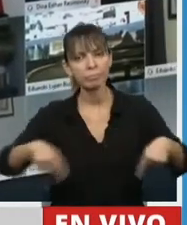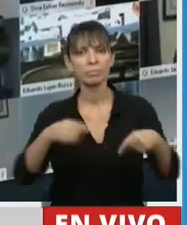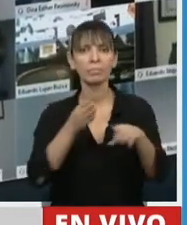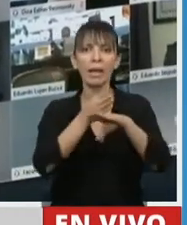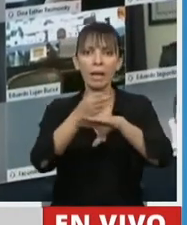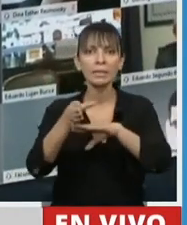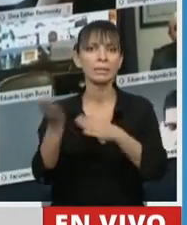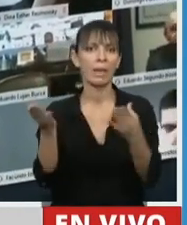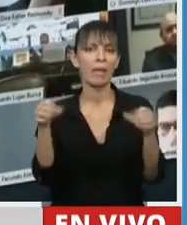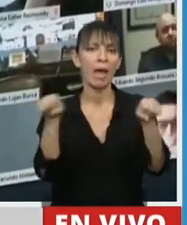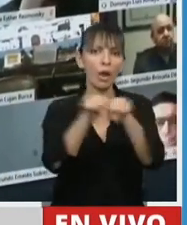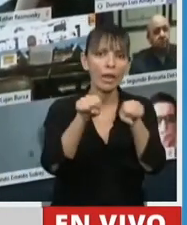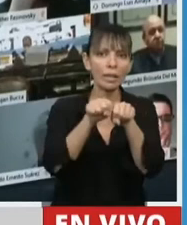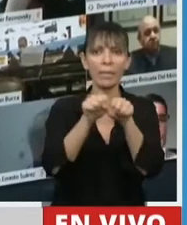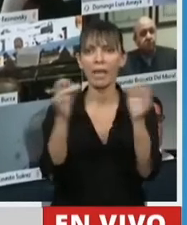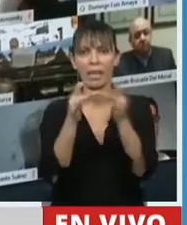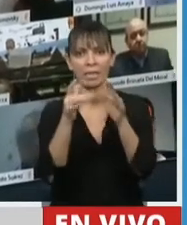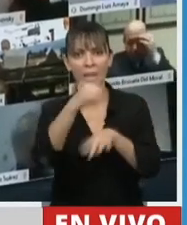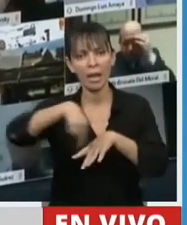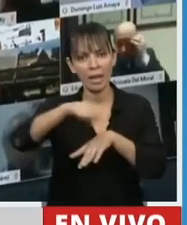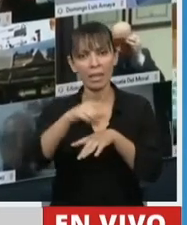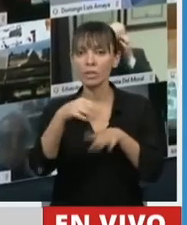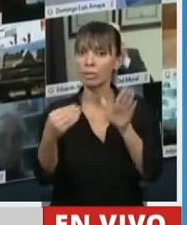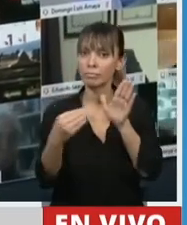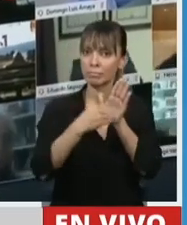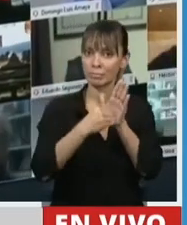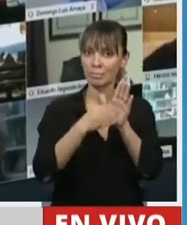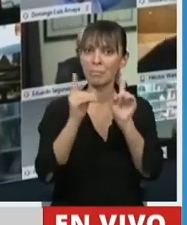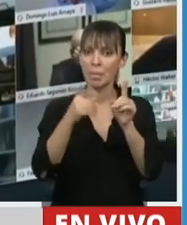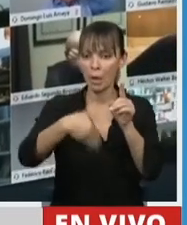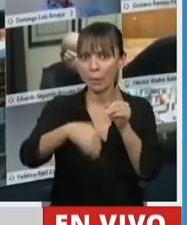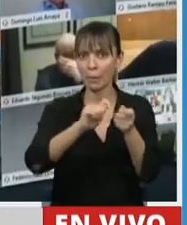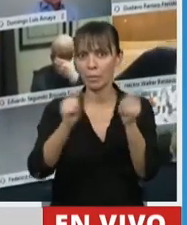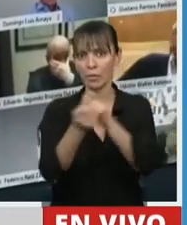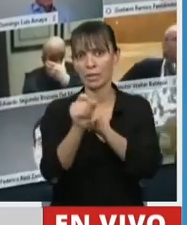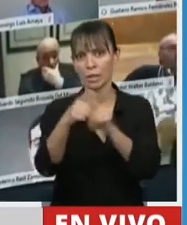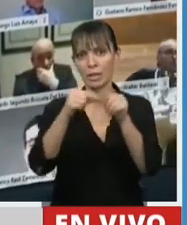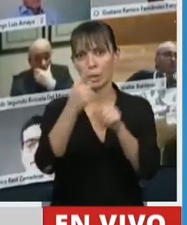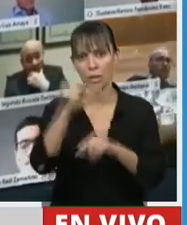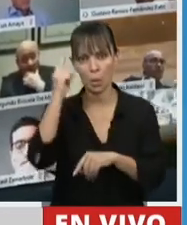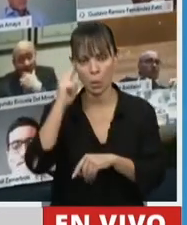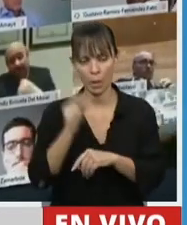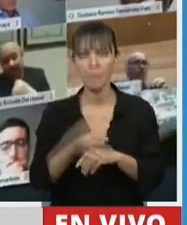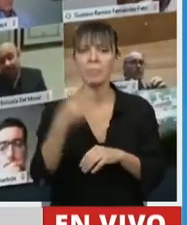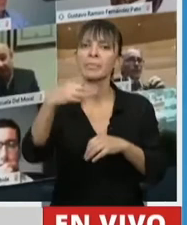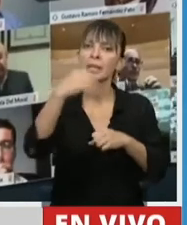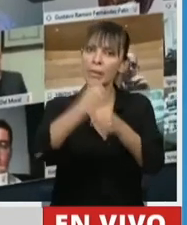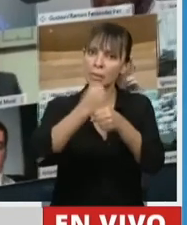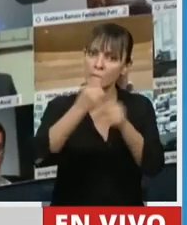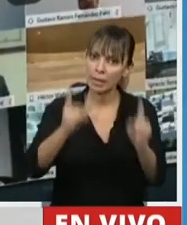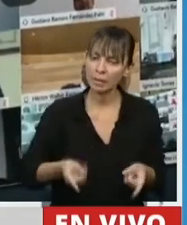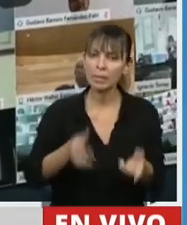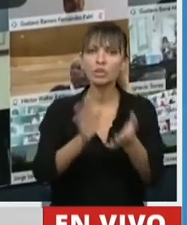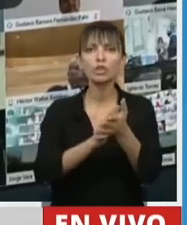y a la conectividad. Algo que menciona la modificación de este artículo. Tenemos que trabajar también en la